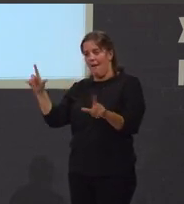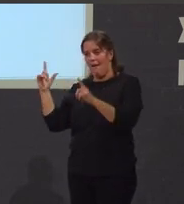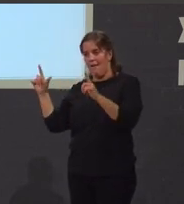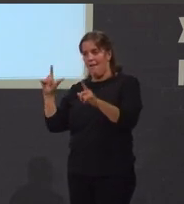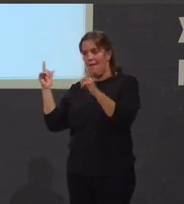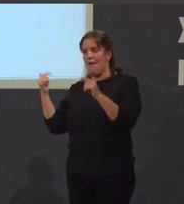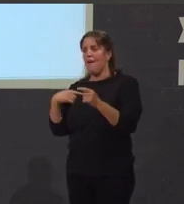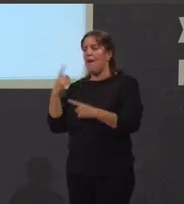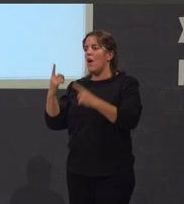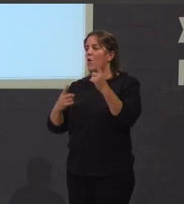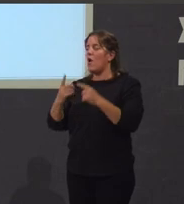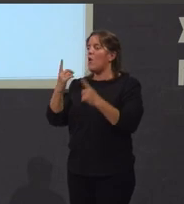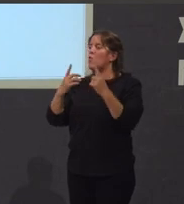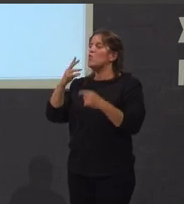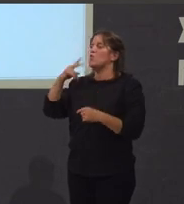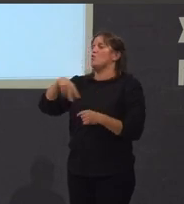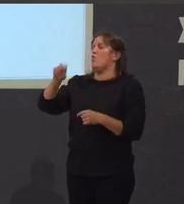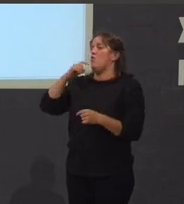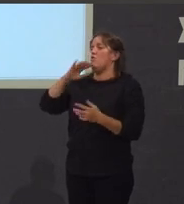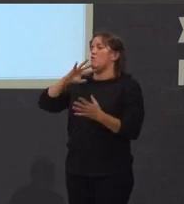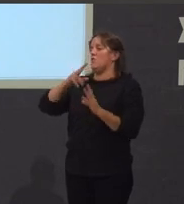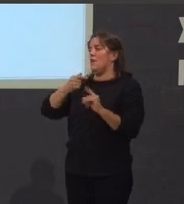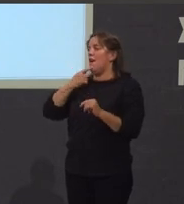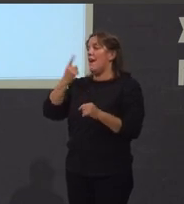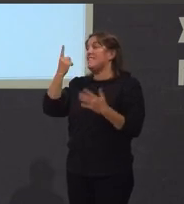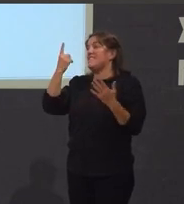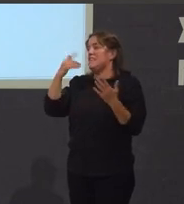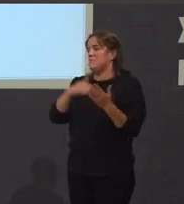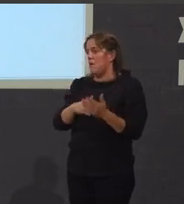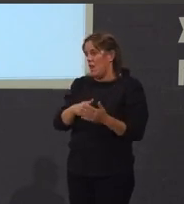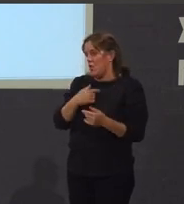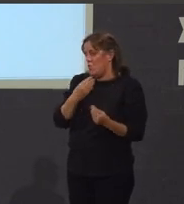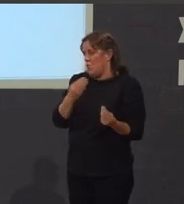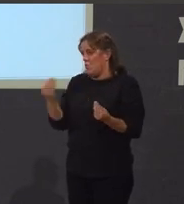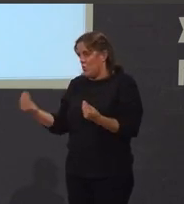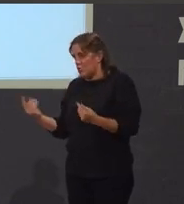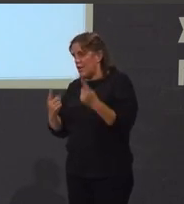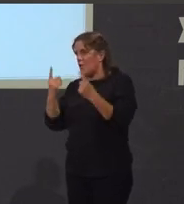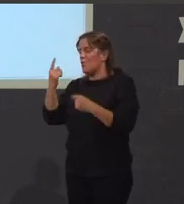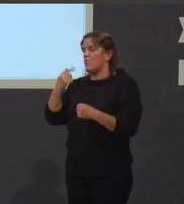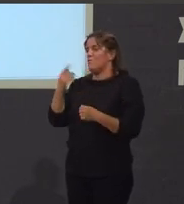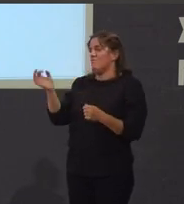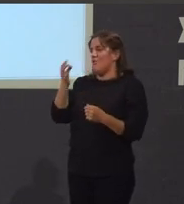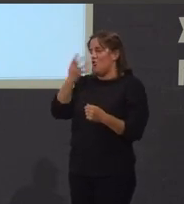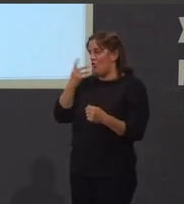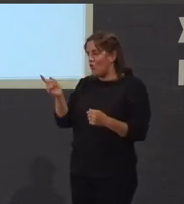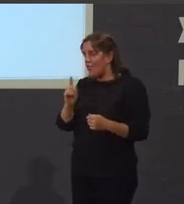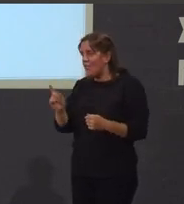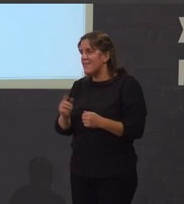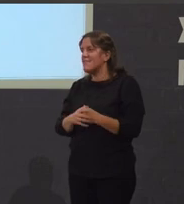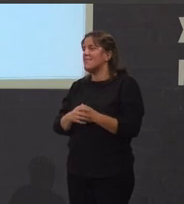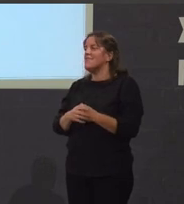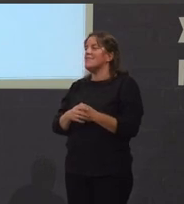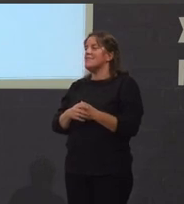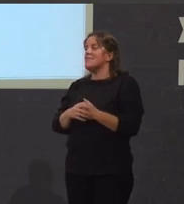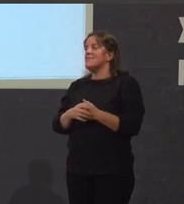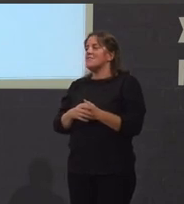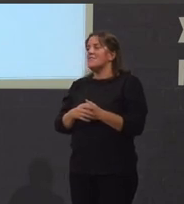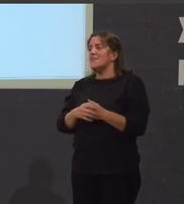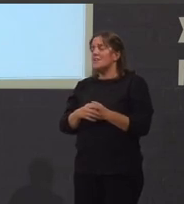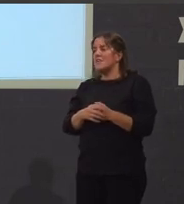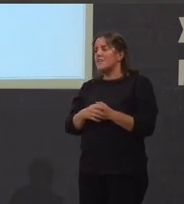traía non dos que non vistedes obviamente non dos hai seis mil entón son moitos máis dos que eu traio e dos que vos vistedes gracias a Dios